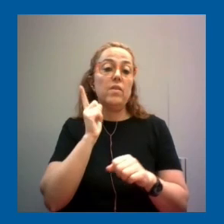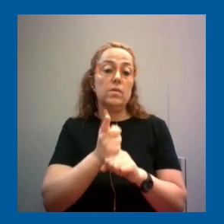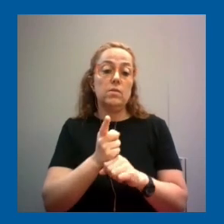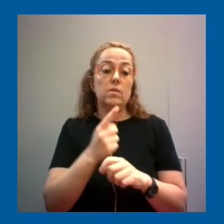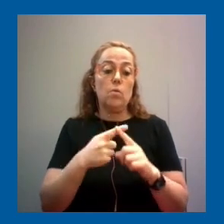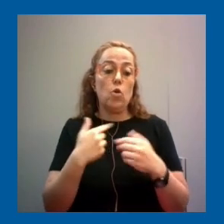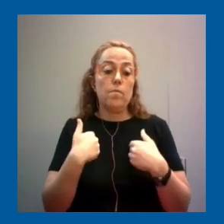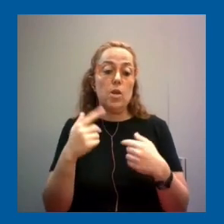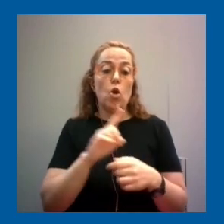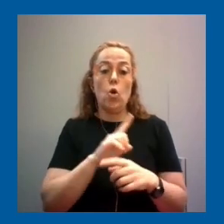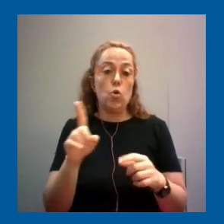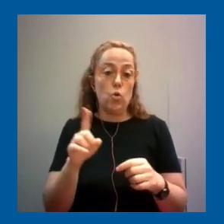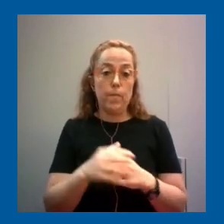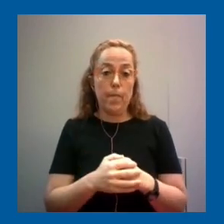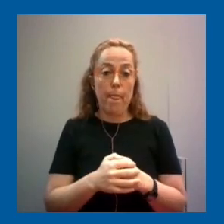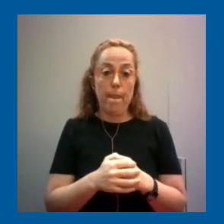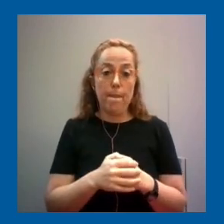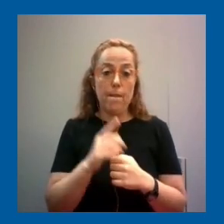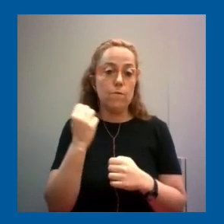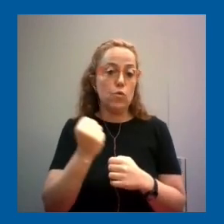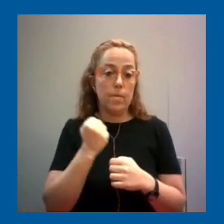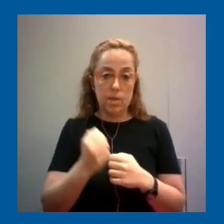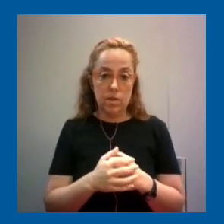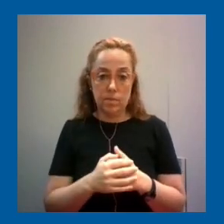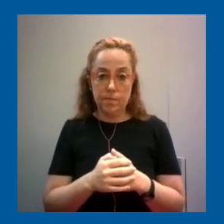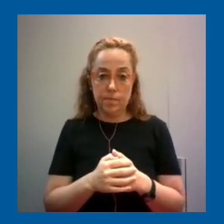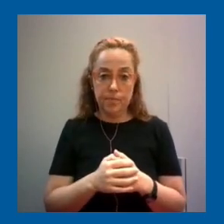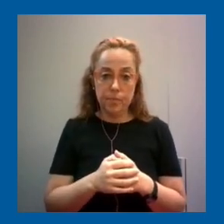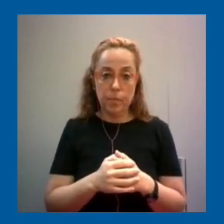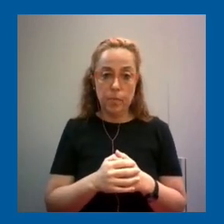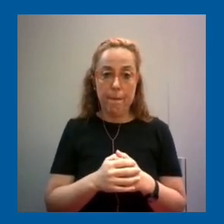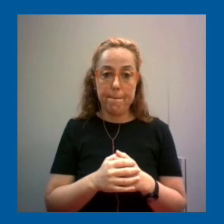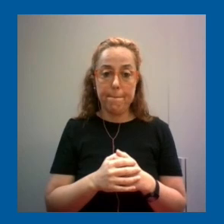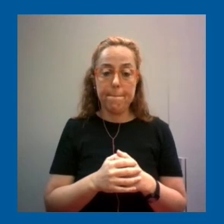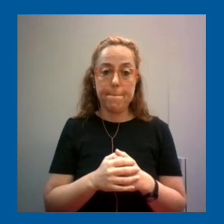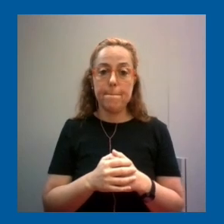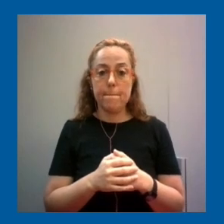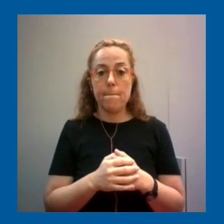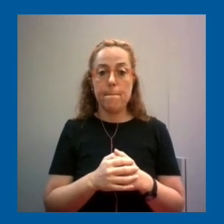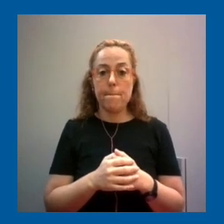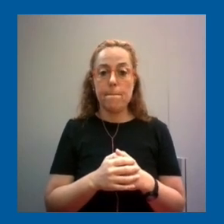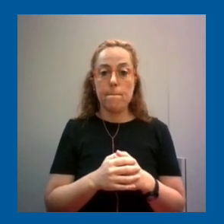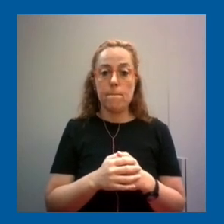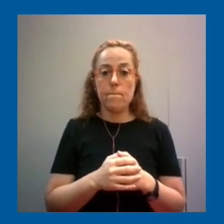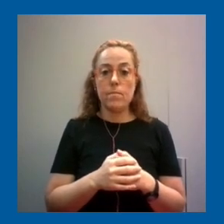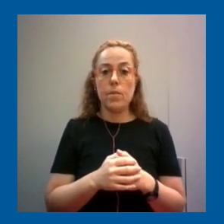Eso es fundamental. Y para eso vamos a tener que entenderlo, porque